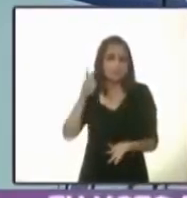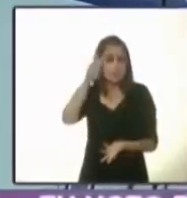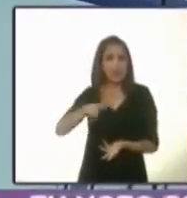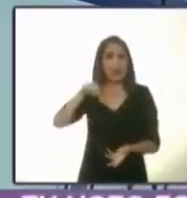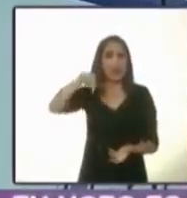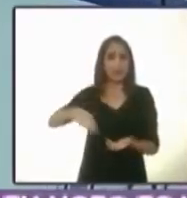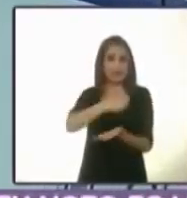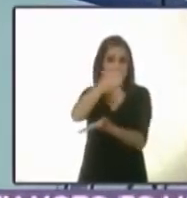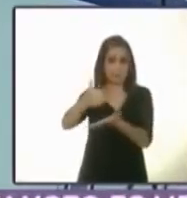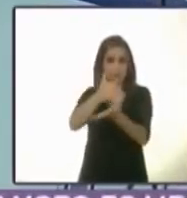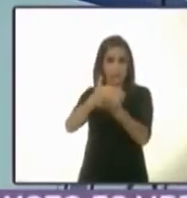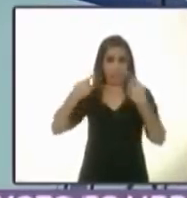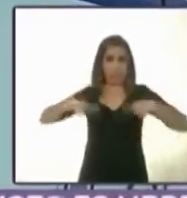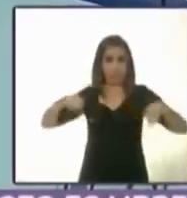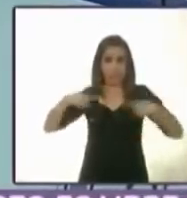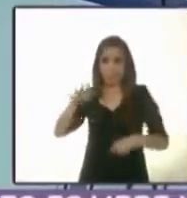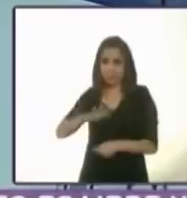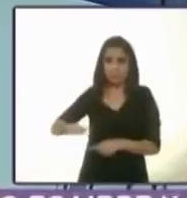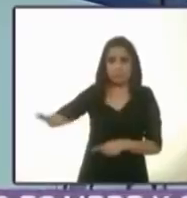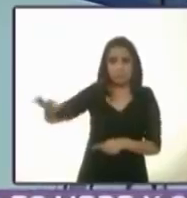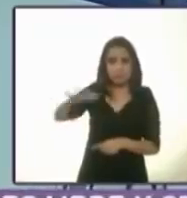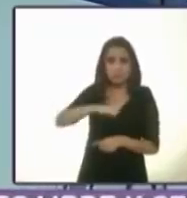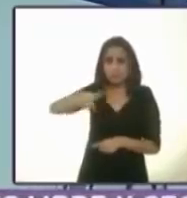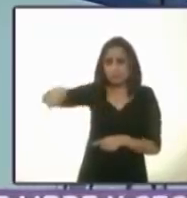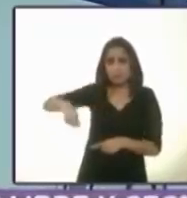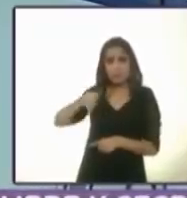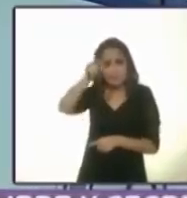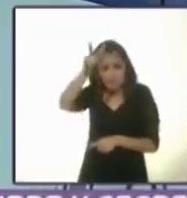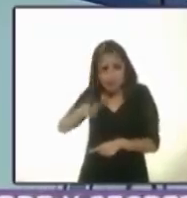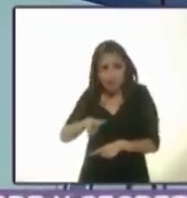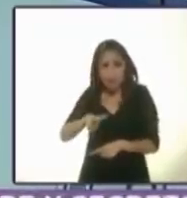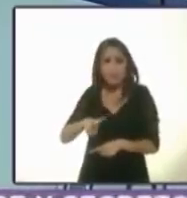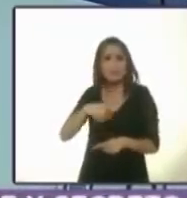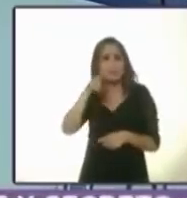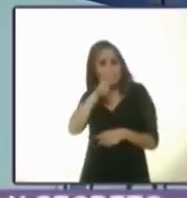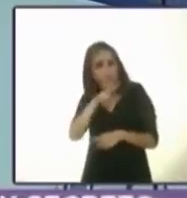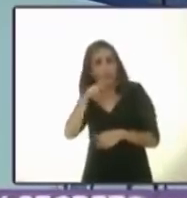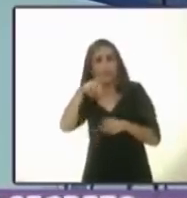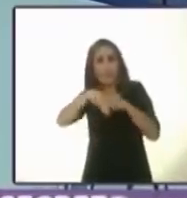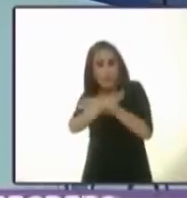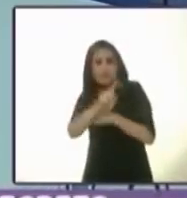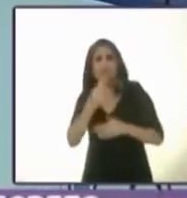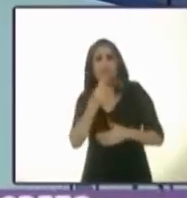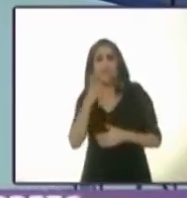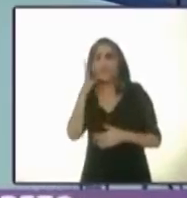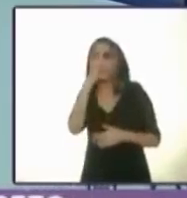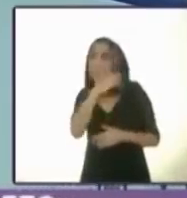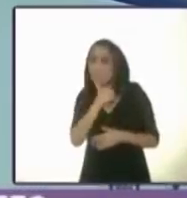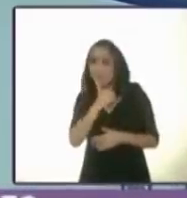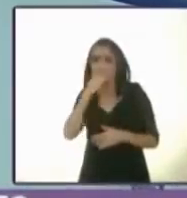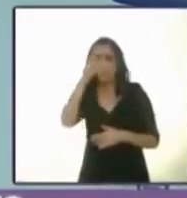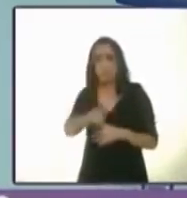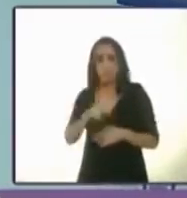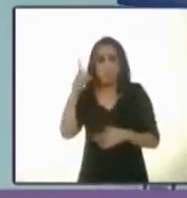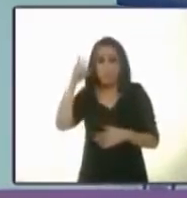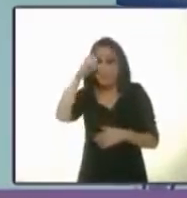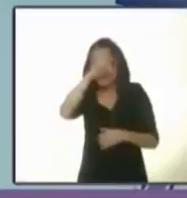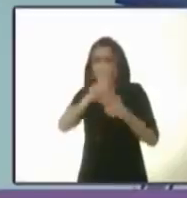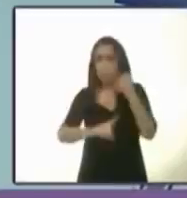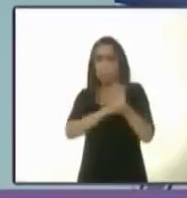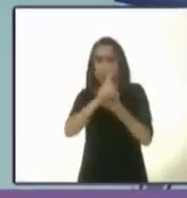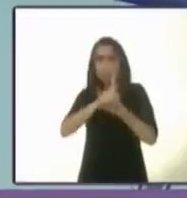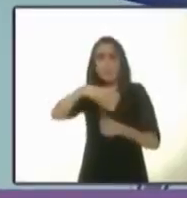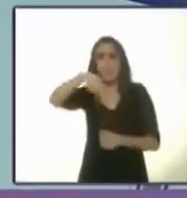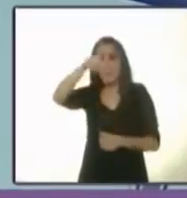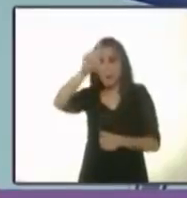ciudadanía realmente pierda todo su sistema colectivo. Llegue a este punto crítico pero lo